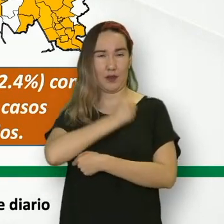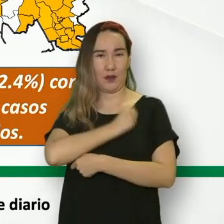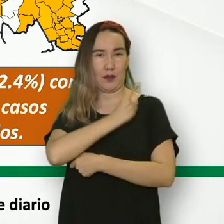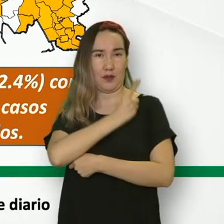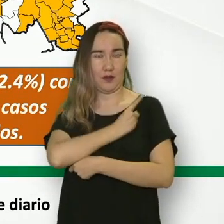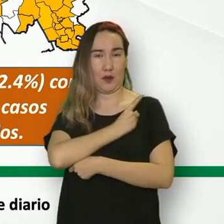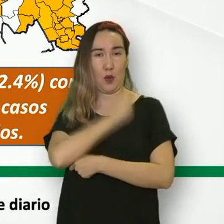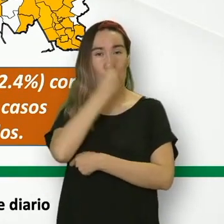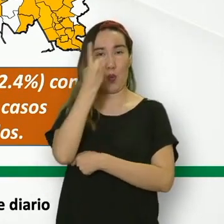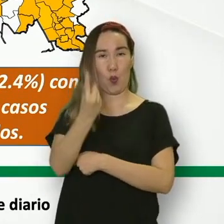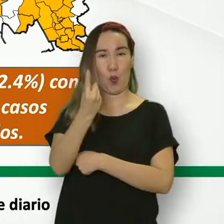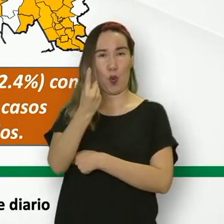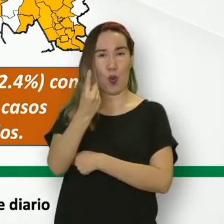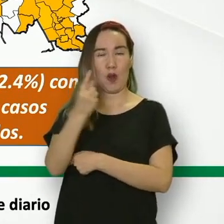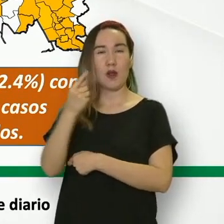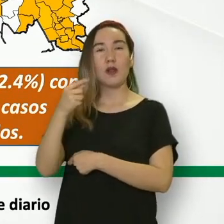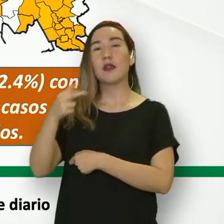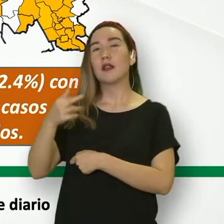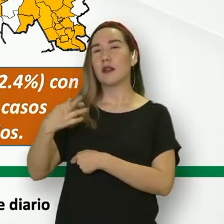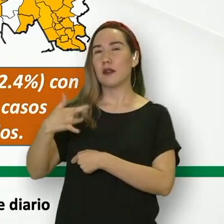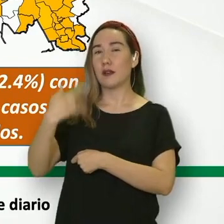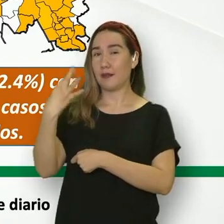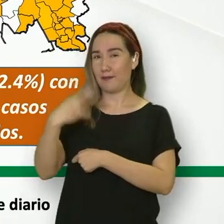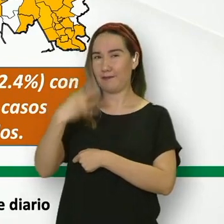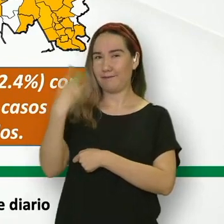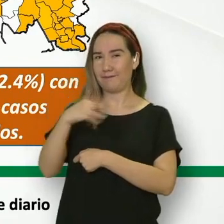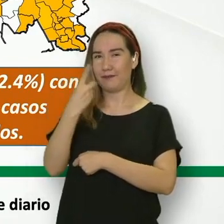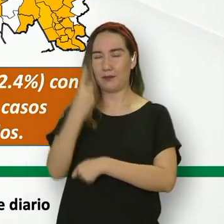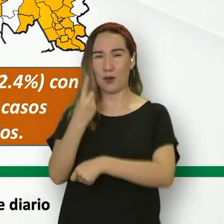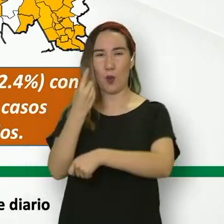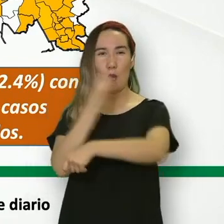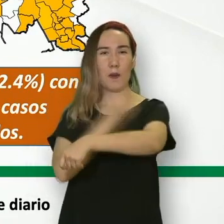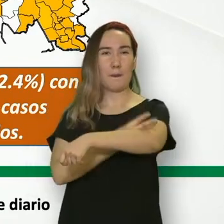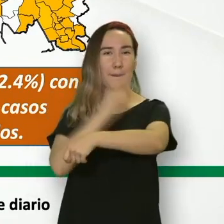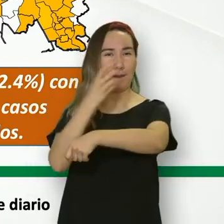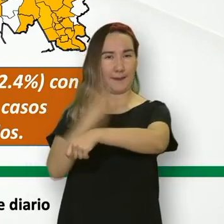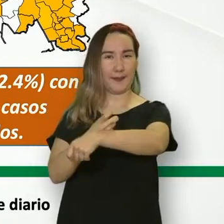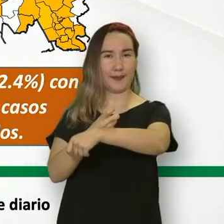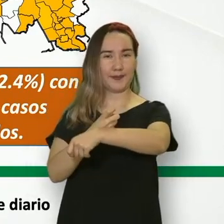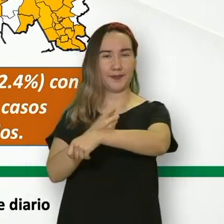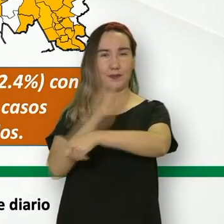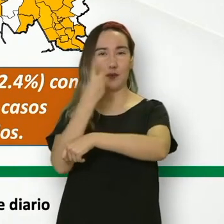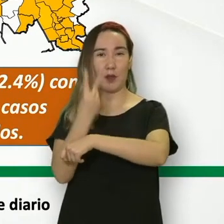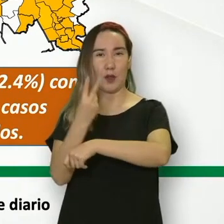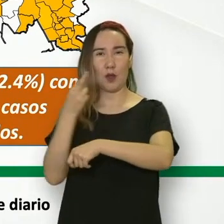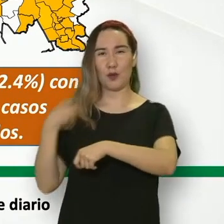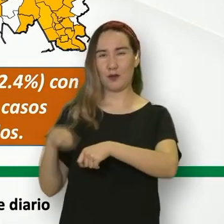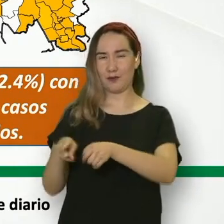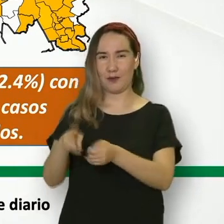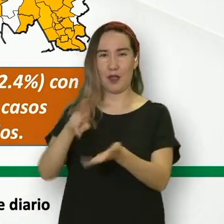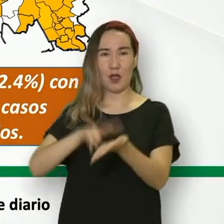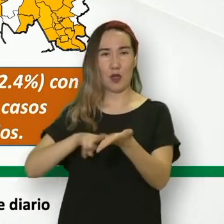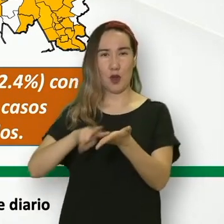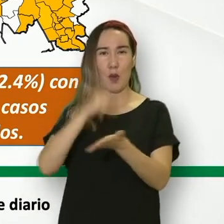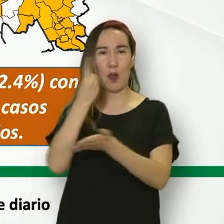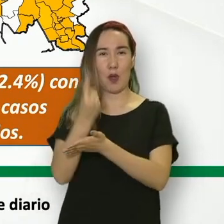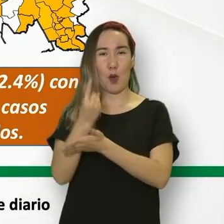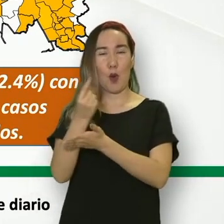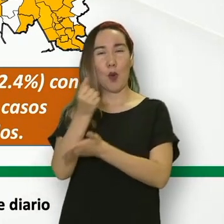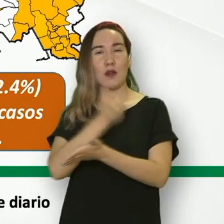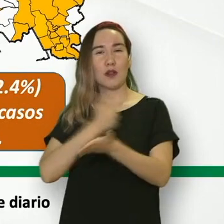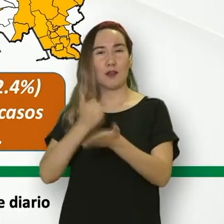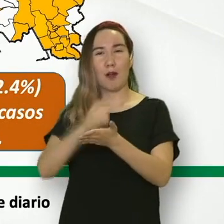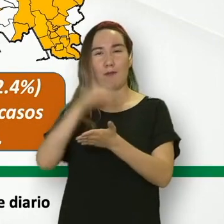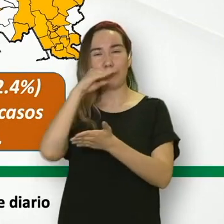dos en Soledad, una persona en 14, una más en Mesquitic, tenemos dos personas en Río Verde, una en Ciudad del Maíz.